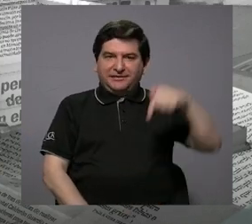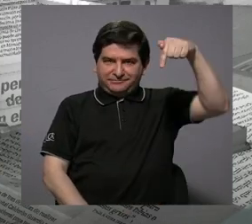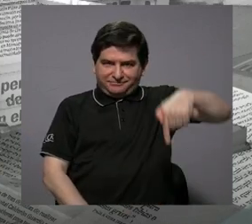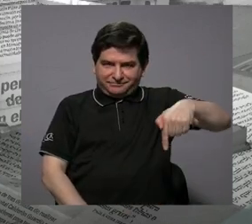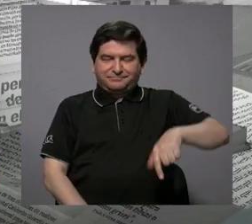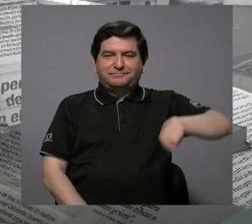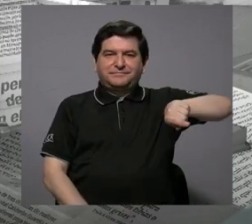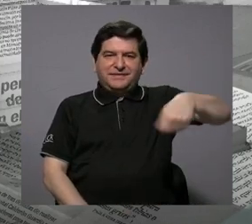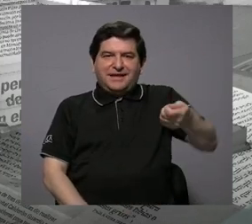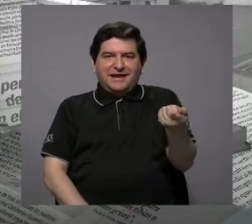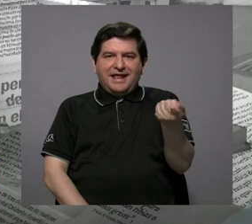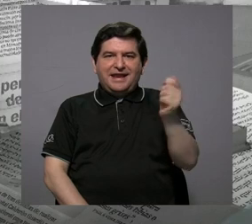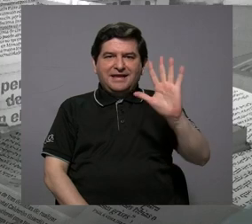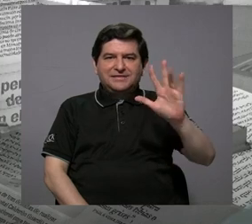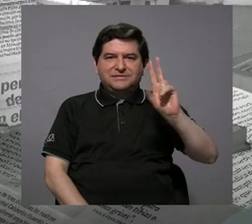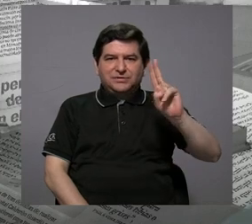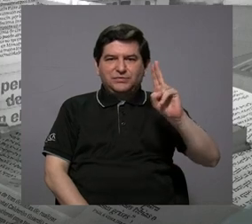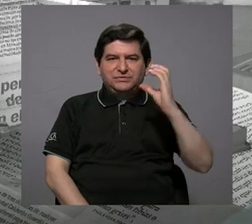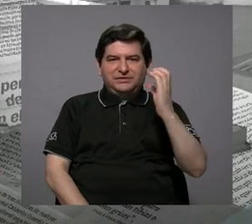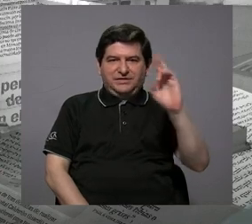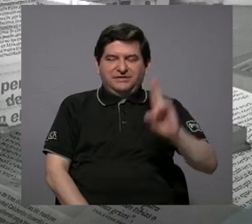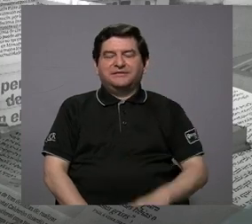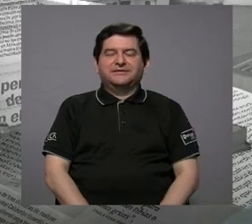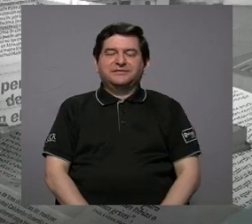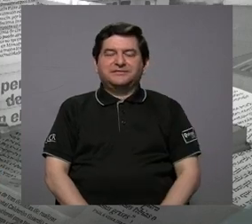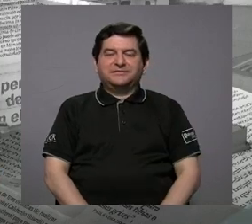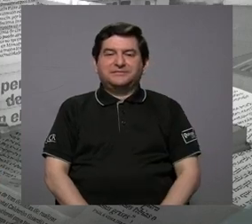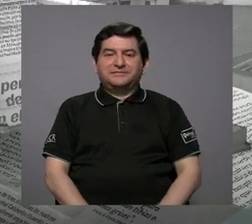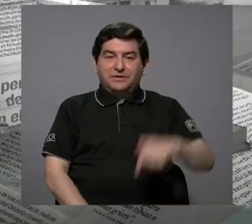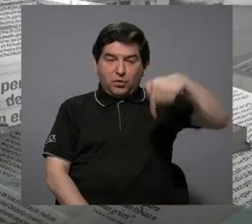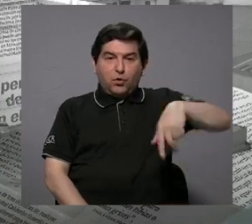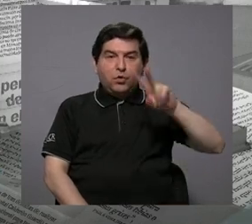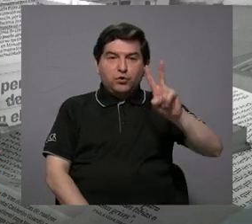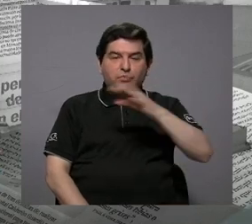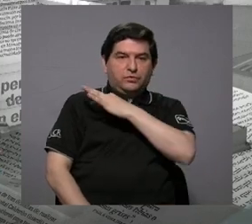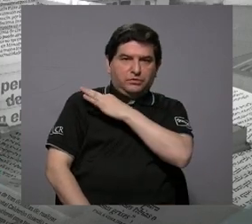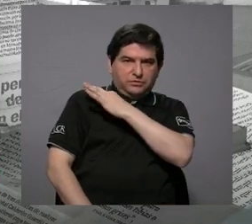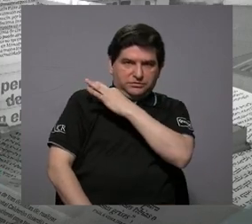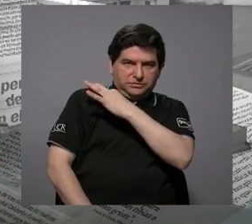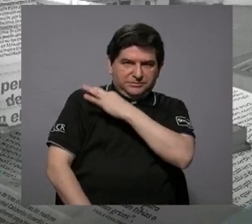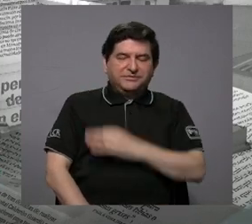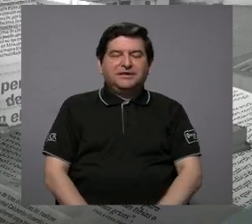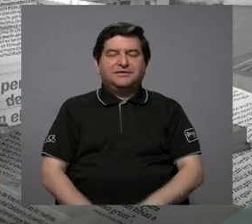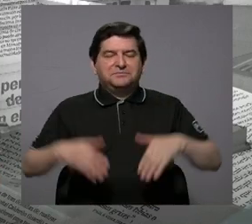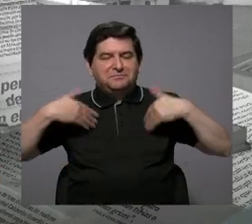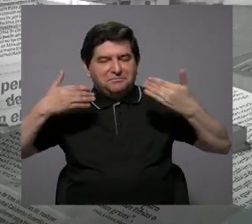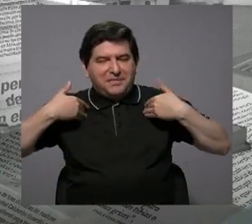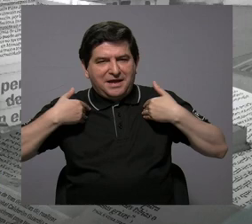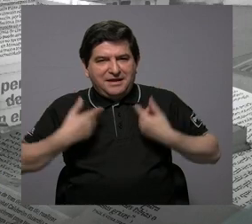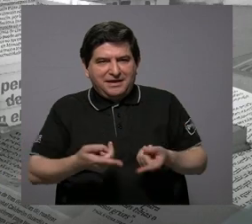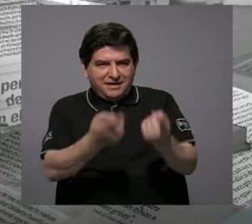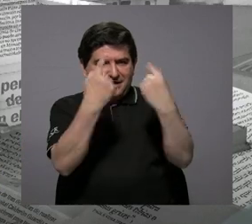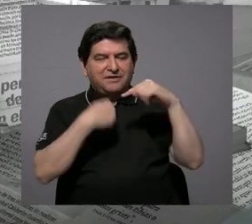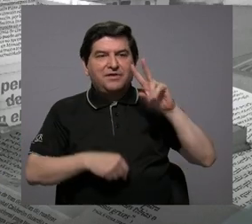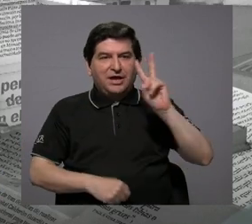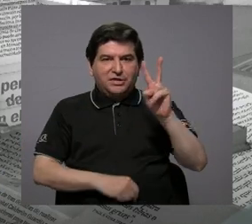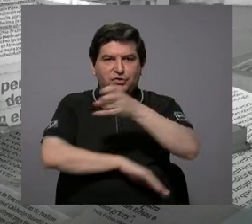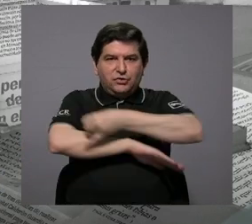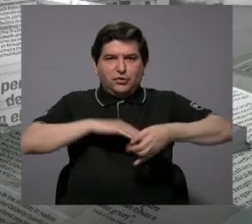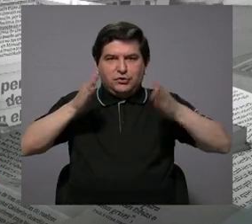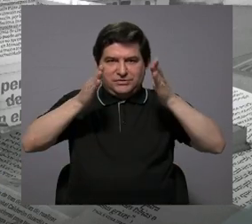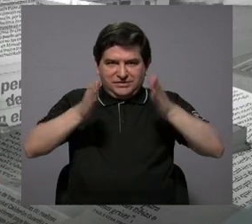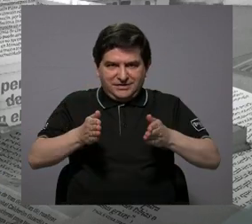aquí por 15UCR. Bueno, y tenemos dos invitadas, me alegra mucho tener a dos ingenieras